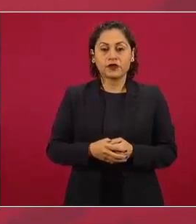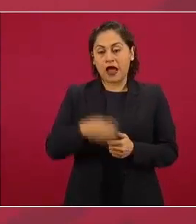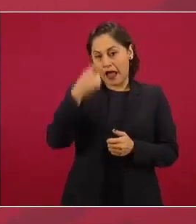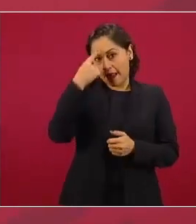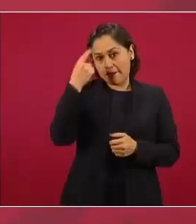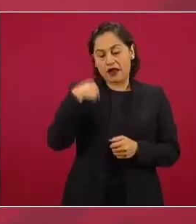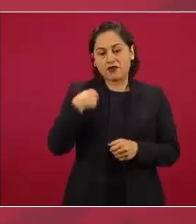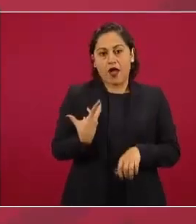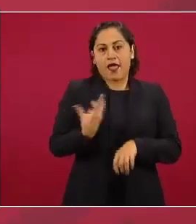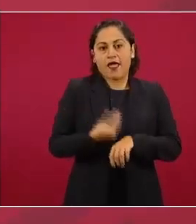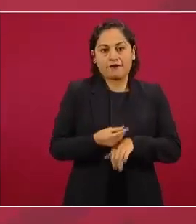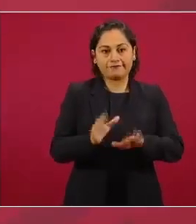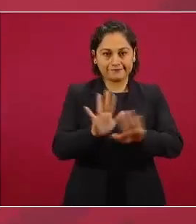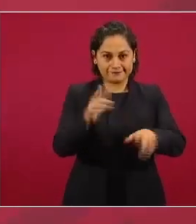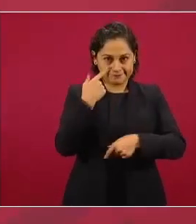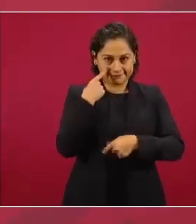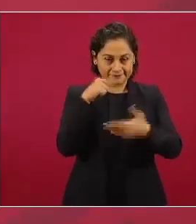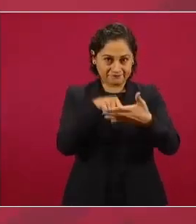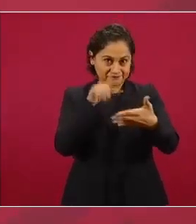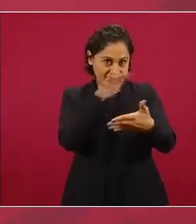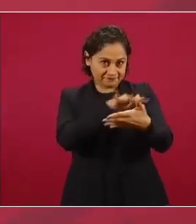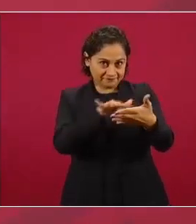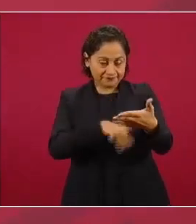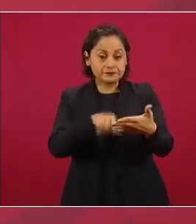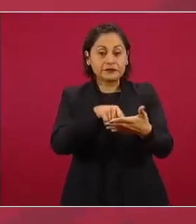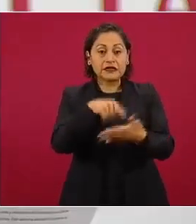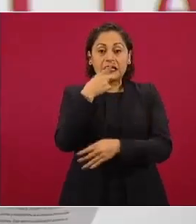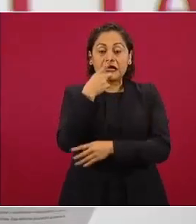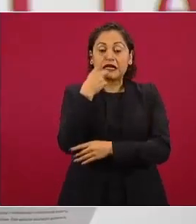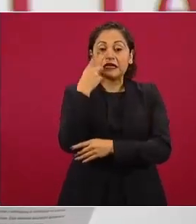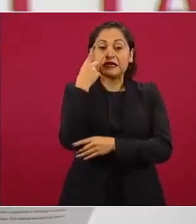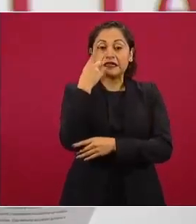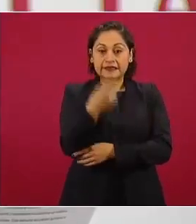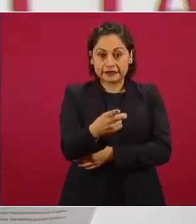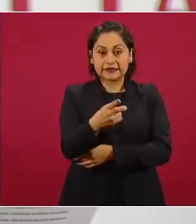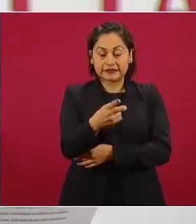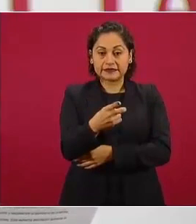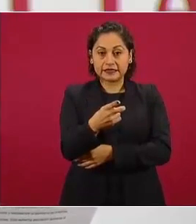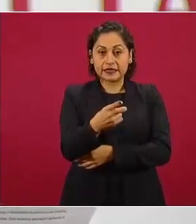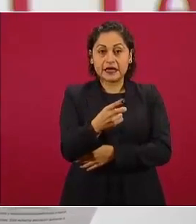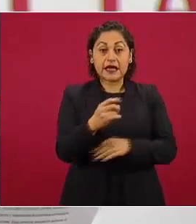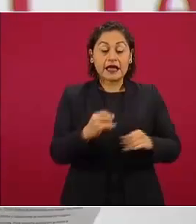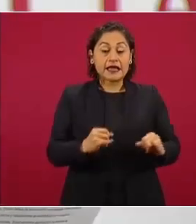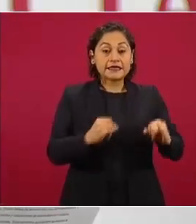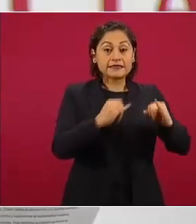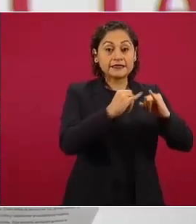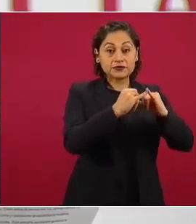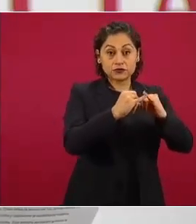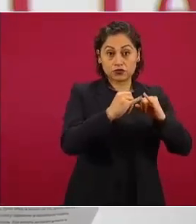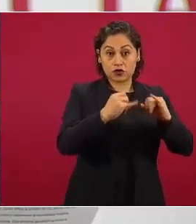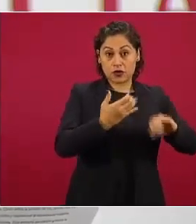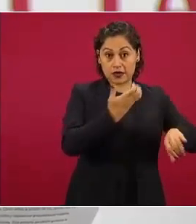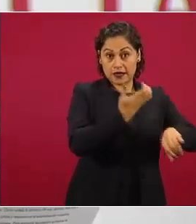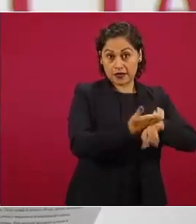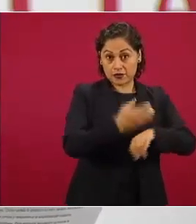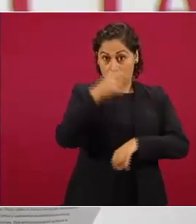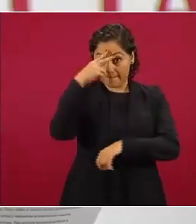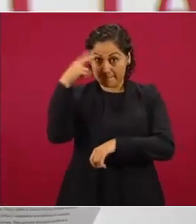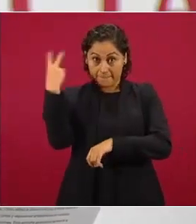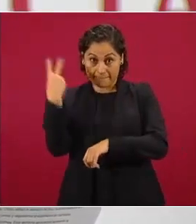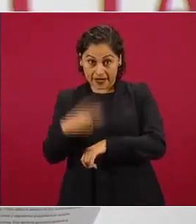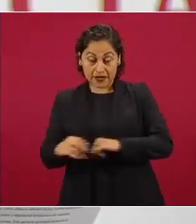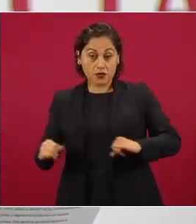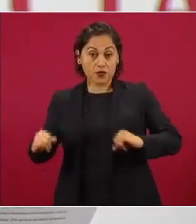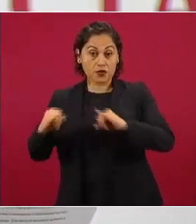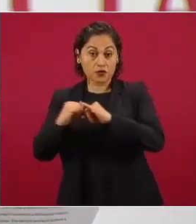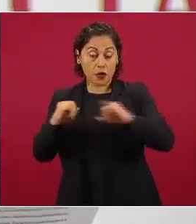palabras propias dice en reconocimiento a la sólida asociación institucional entre México y Estados Unidos y con